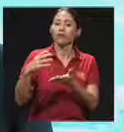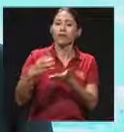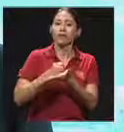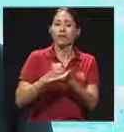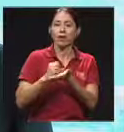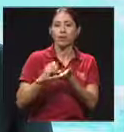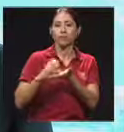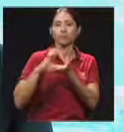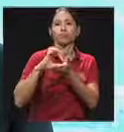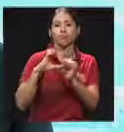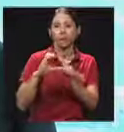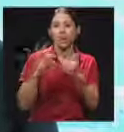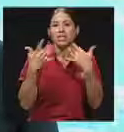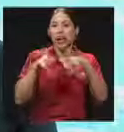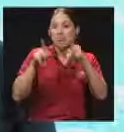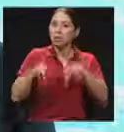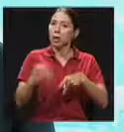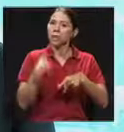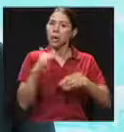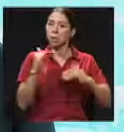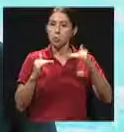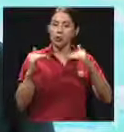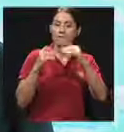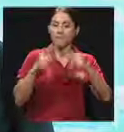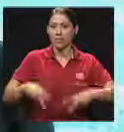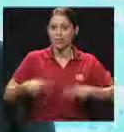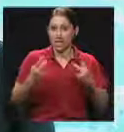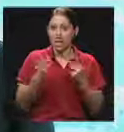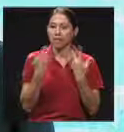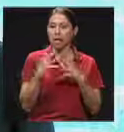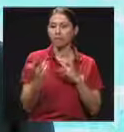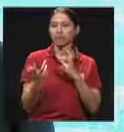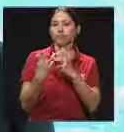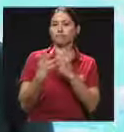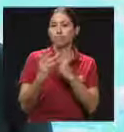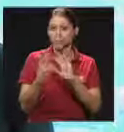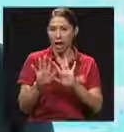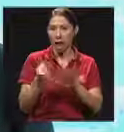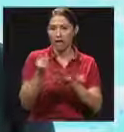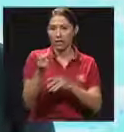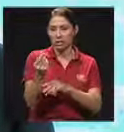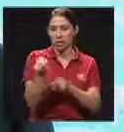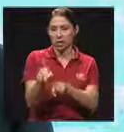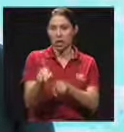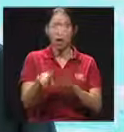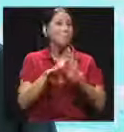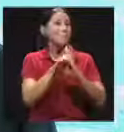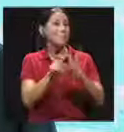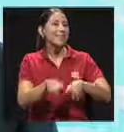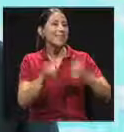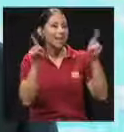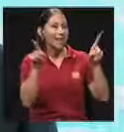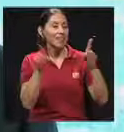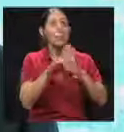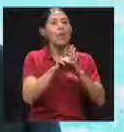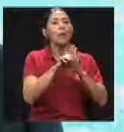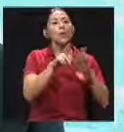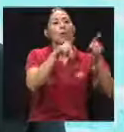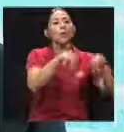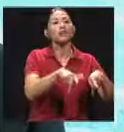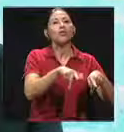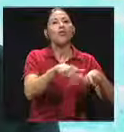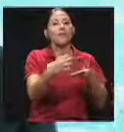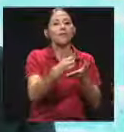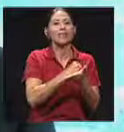y ya se ha establecido un estándar de vida en esa persona. sea, una situación diferente es, por decir, alguna persona que recibe una pensión de 10 millones del